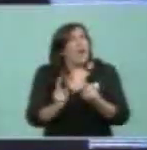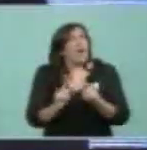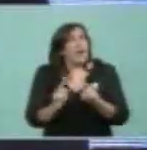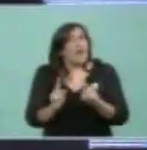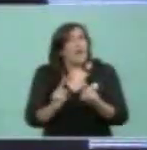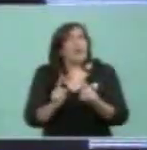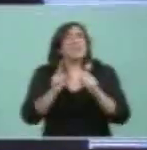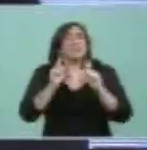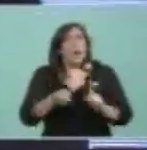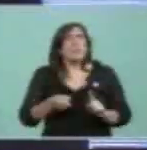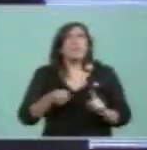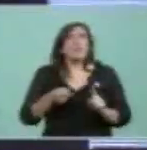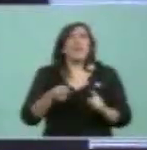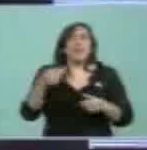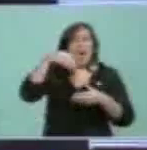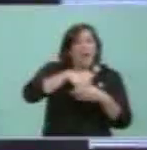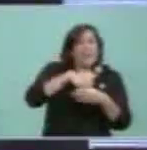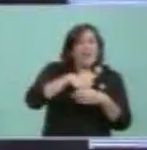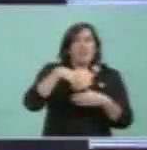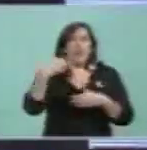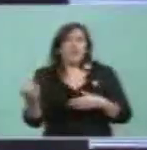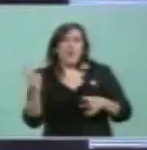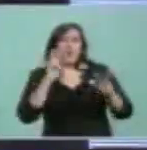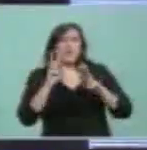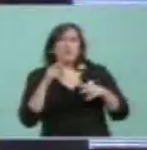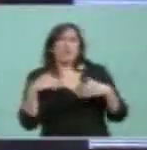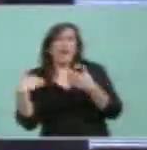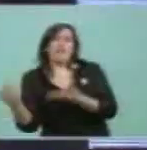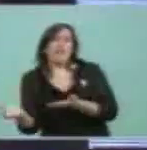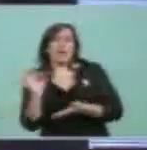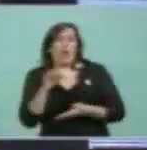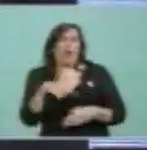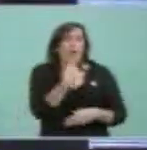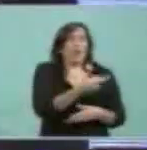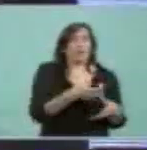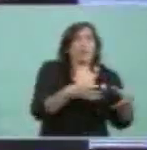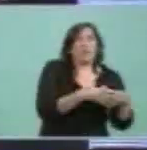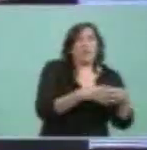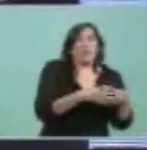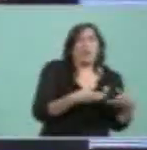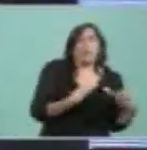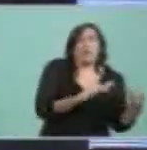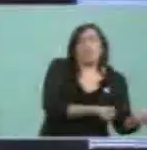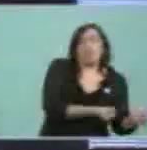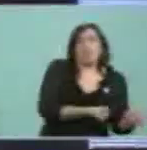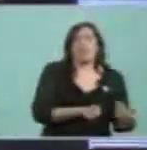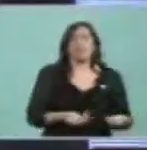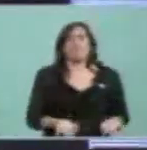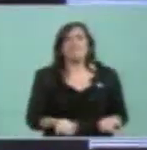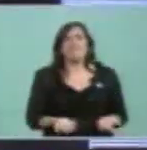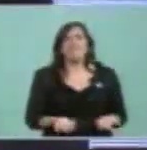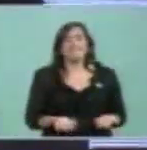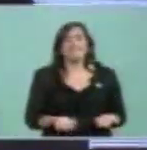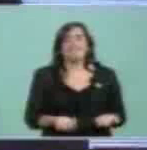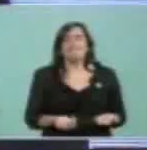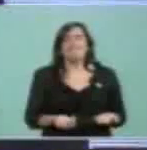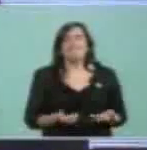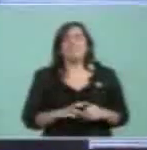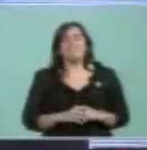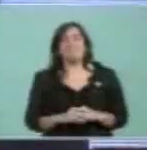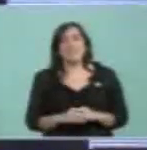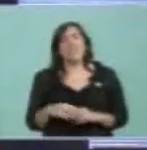más el azuzar desde afuera y desde adentro para favorecer a tal o cual grupúsculo o a tal o cual imperio de turno.